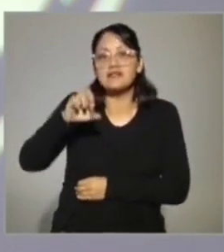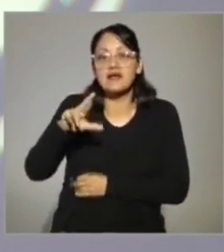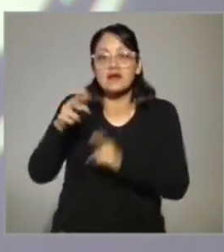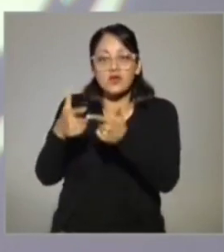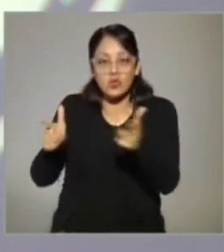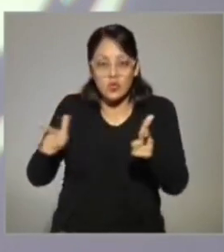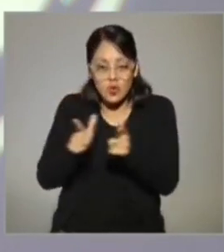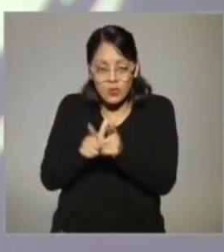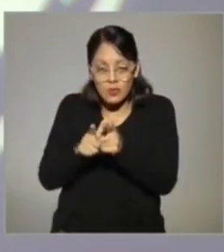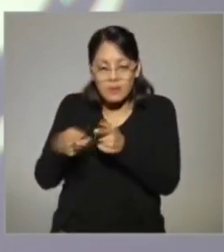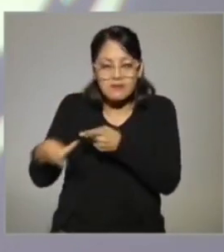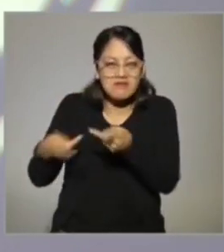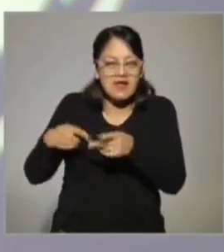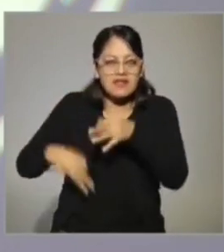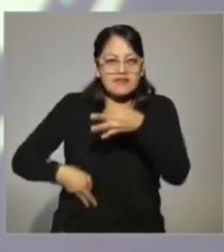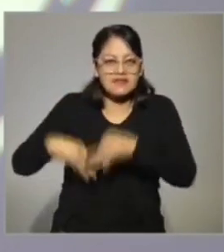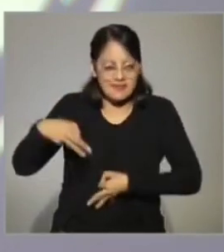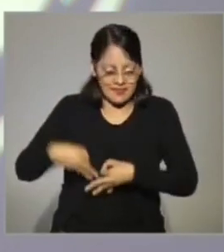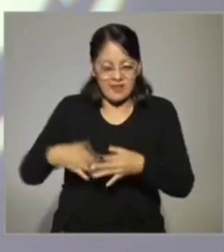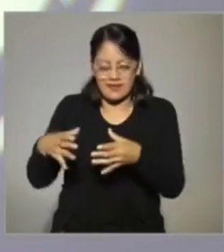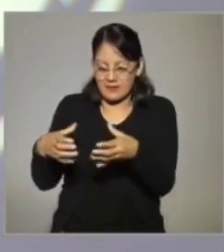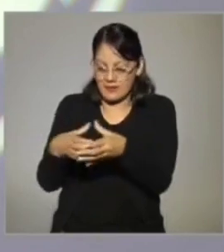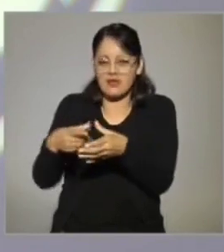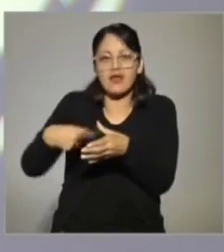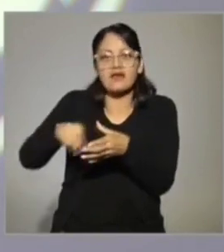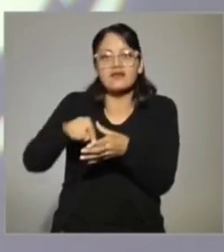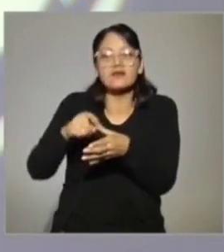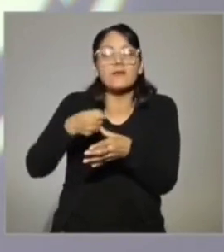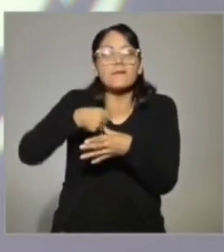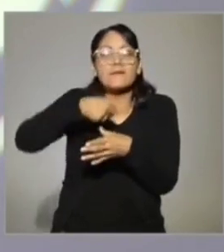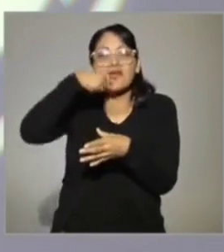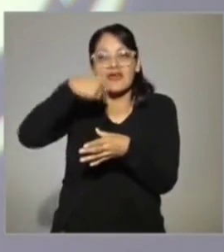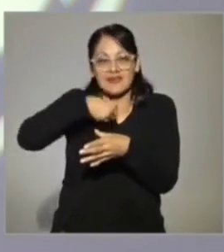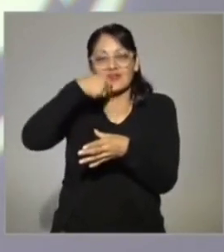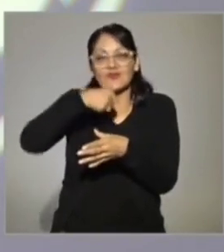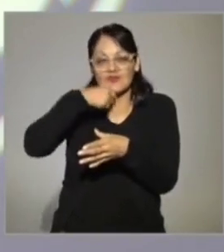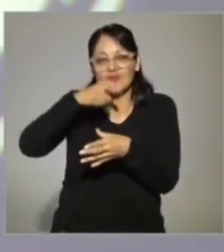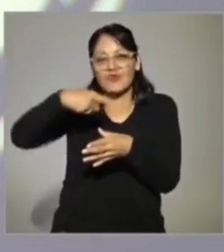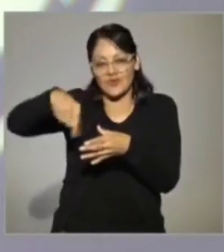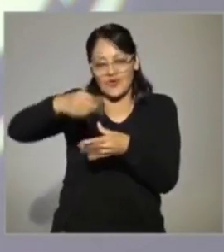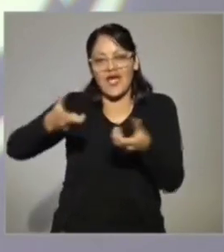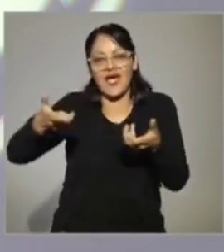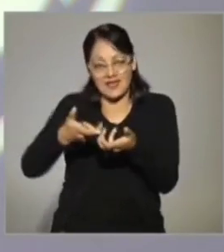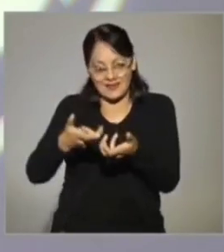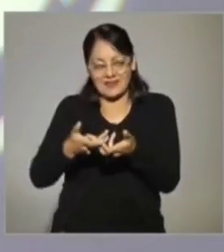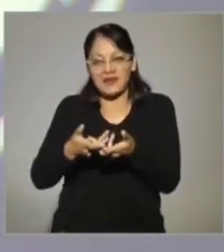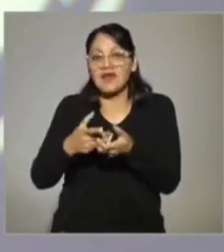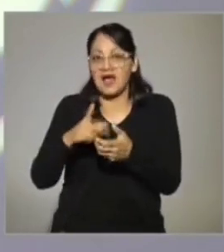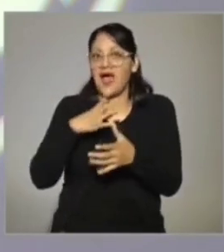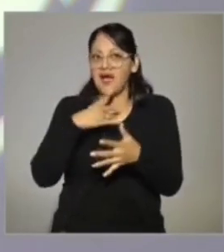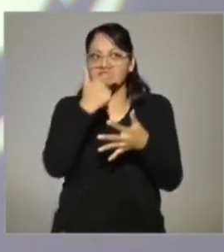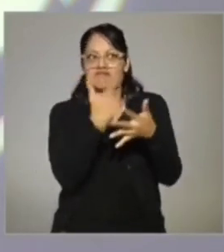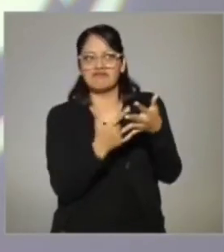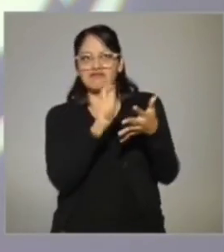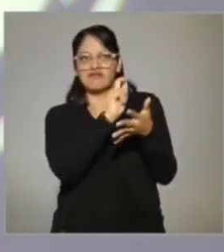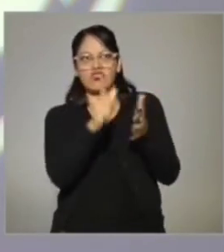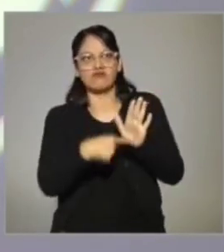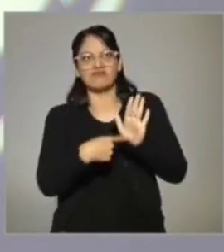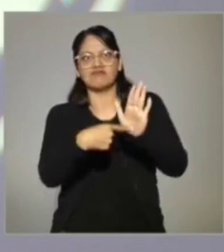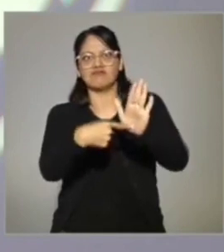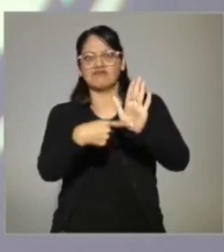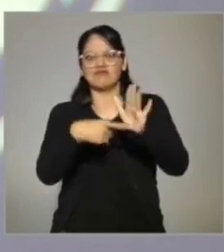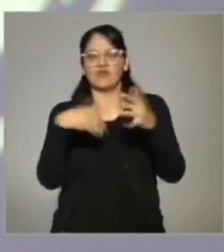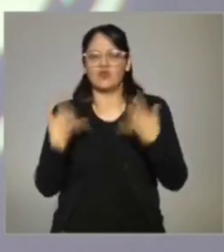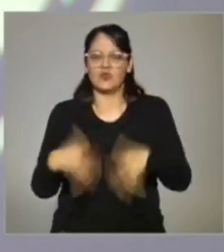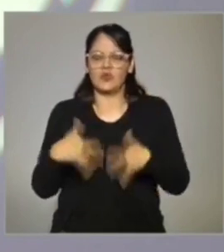grupo de teatro realizado por adultos y adultas mayores que están en la cartelera profesional, así que es una